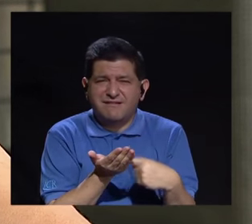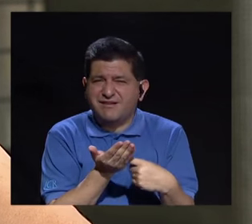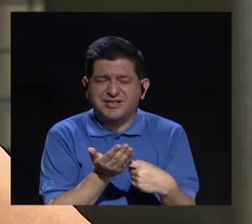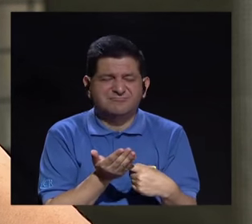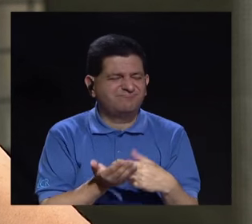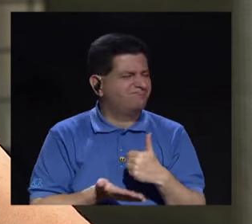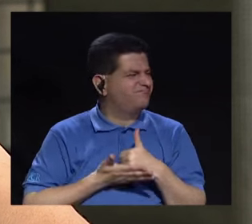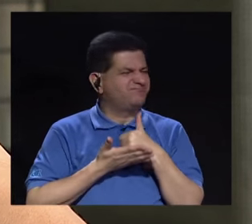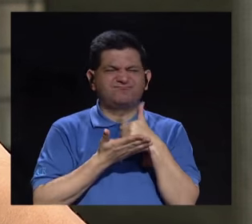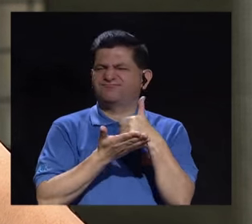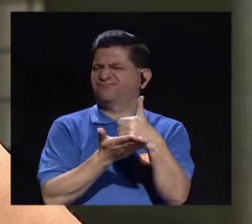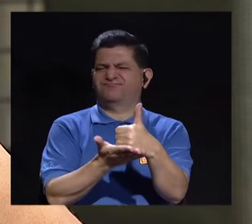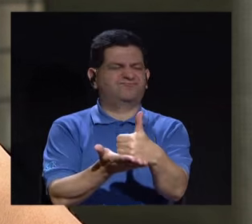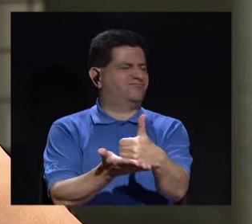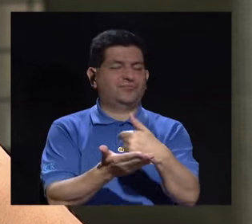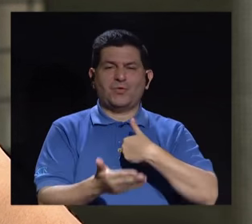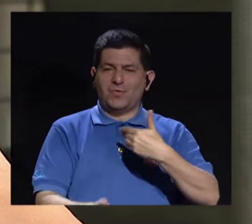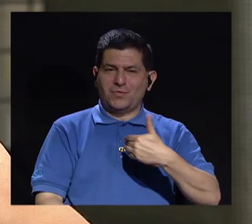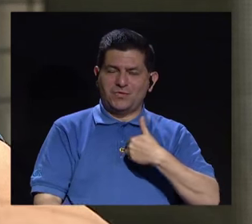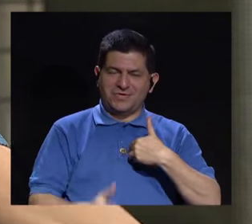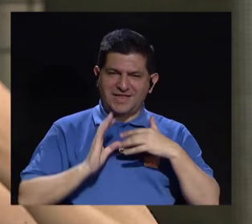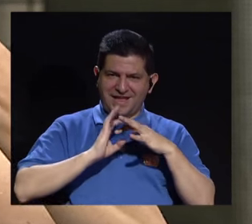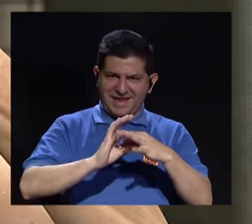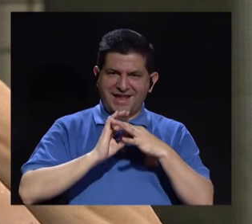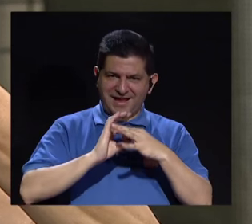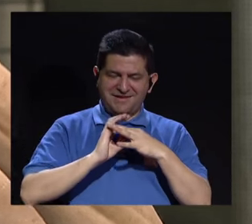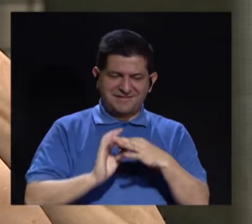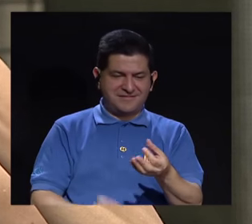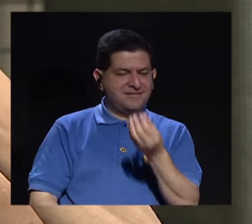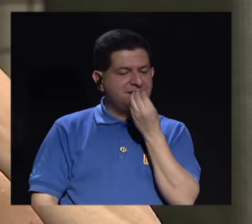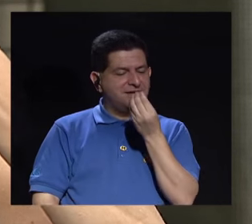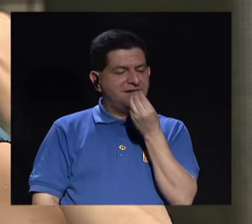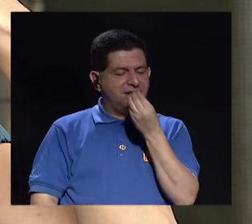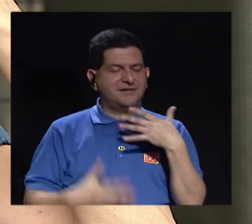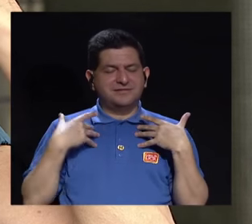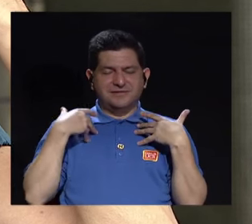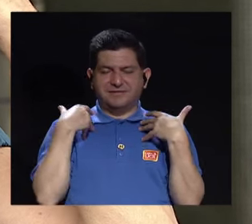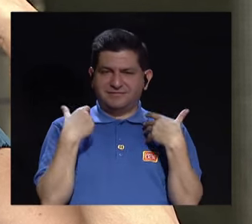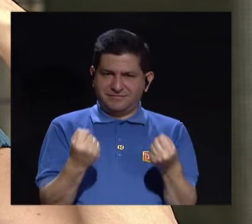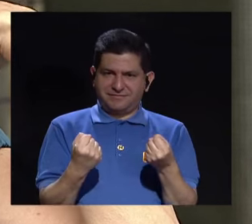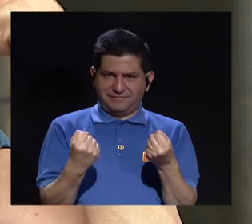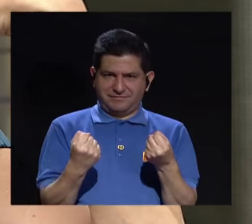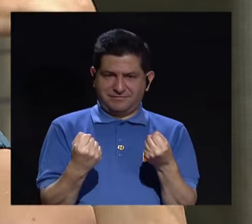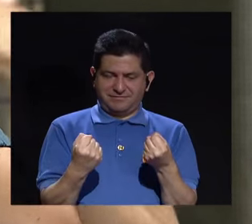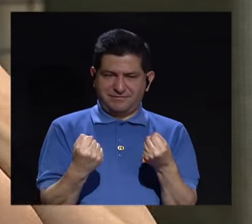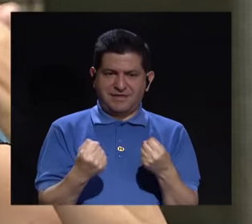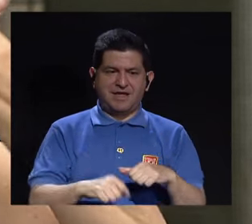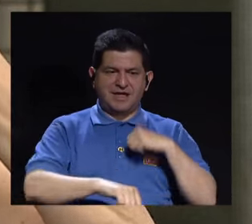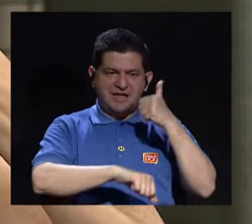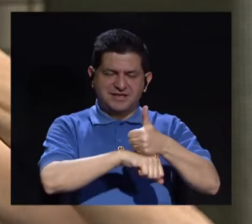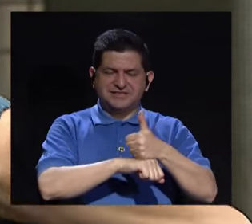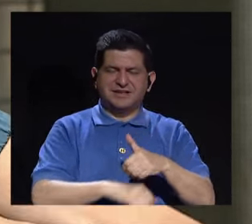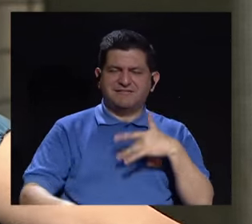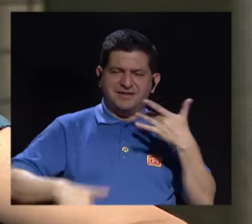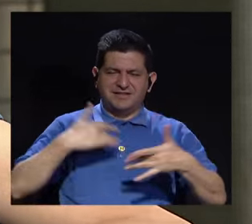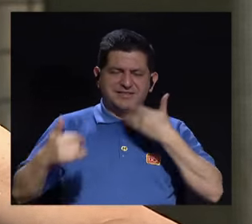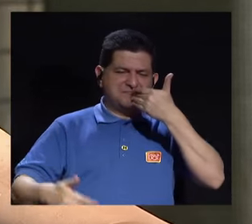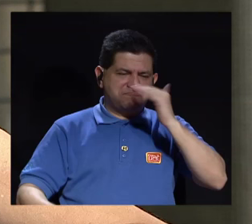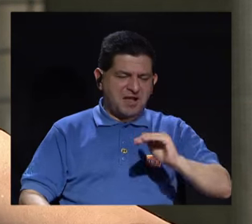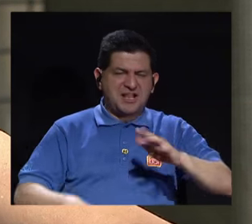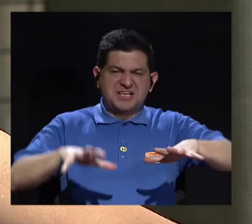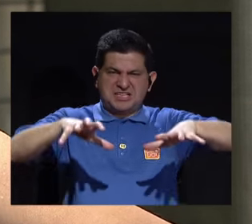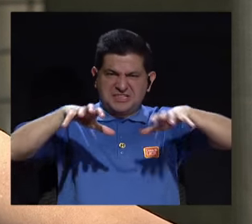las discusiones no favorecen que uno tenga una relación con el alimento saludable, porque crean malestar